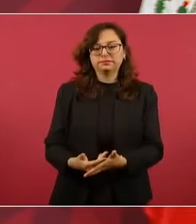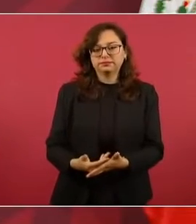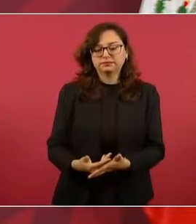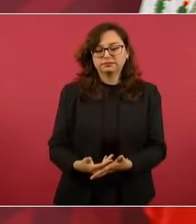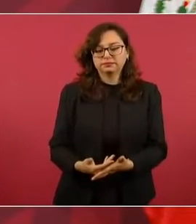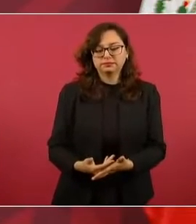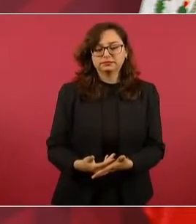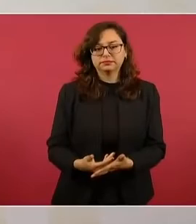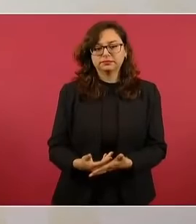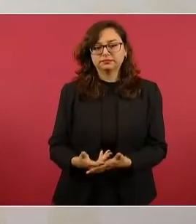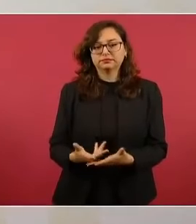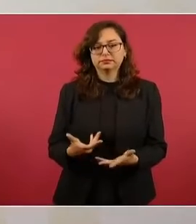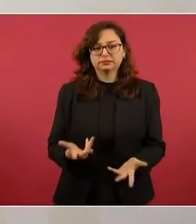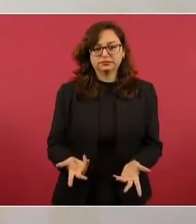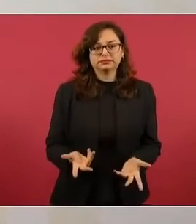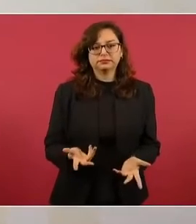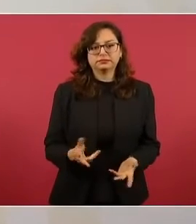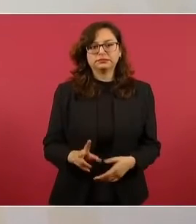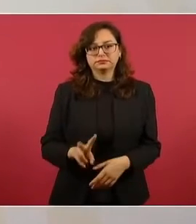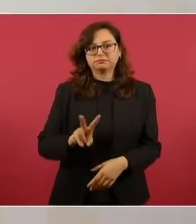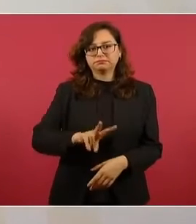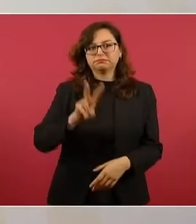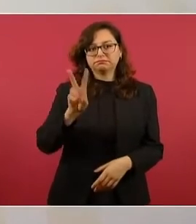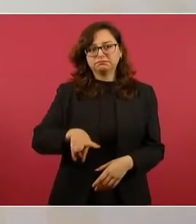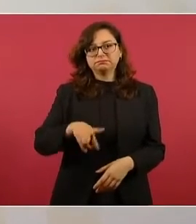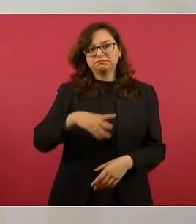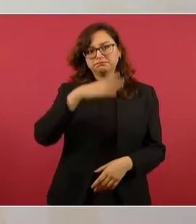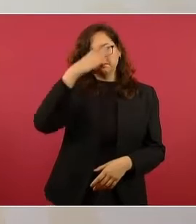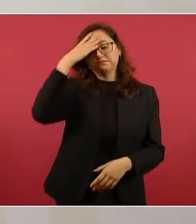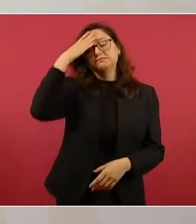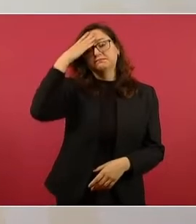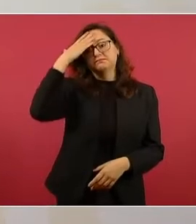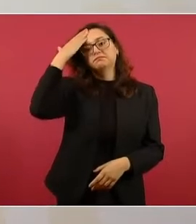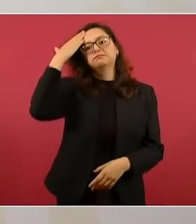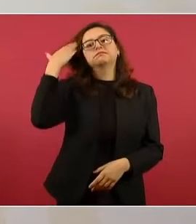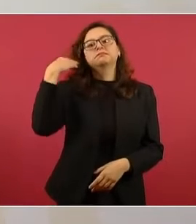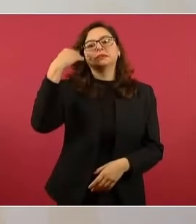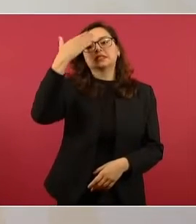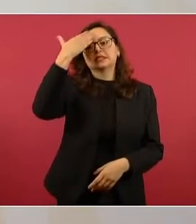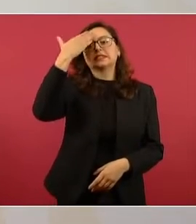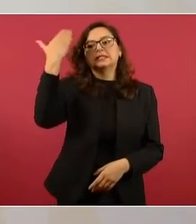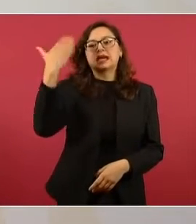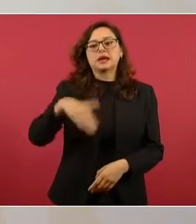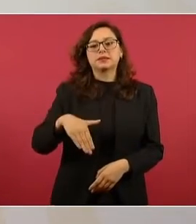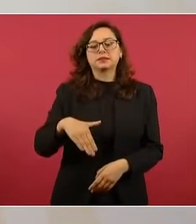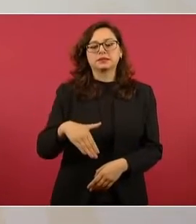se fue creando, se toda